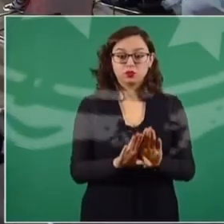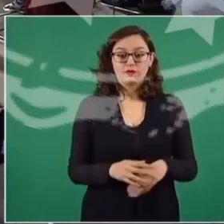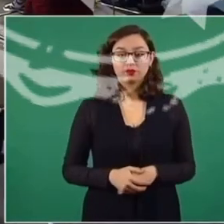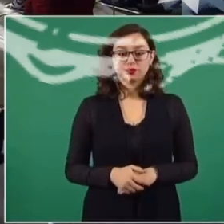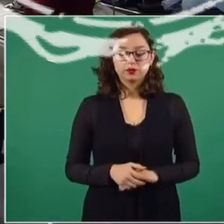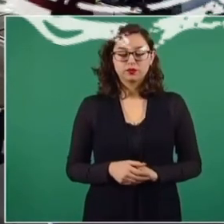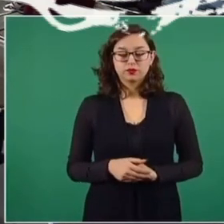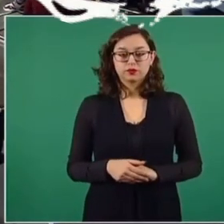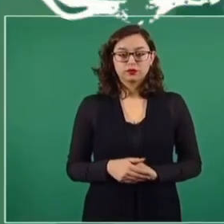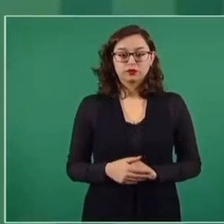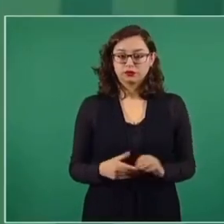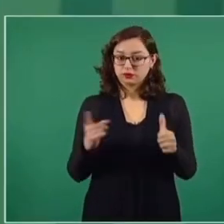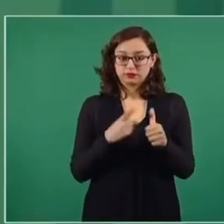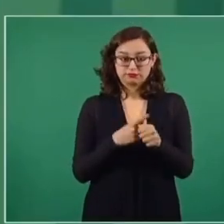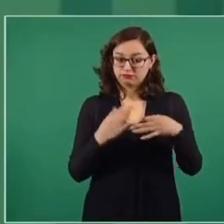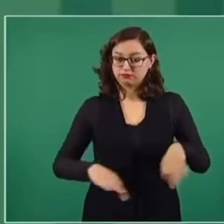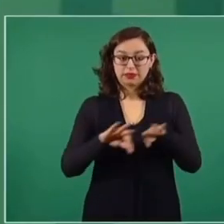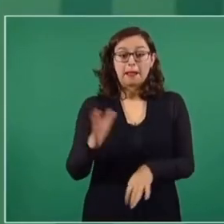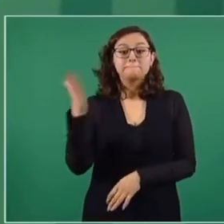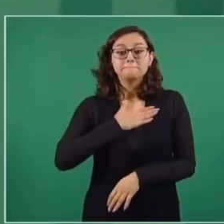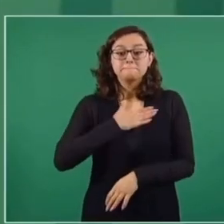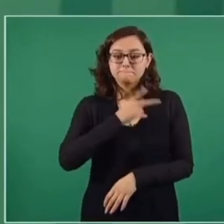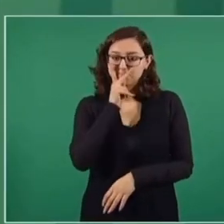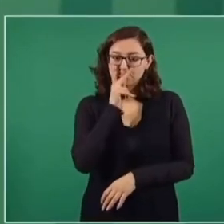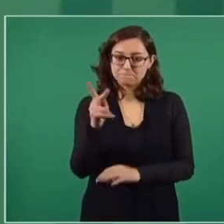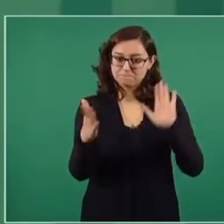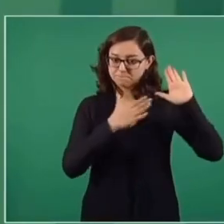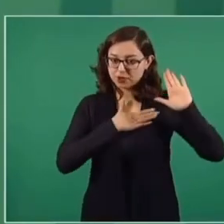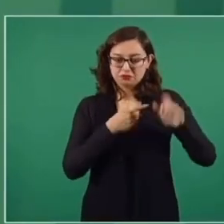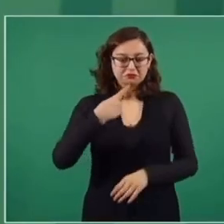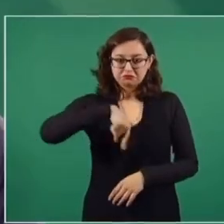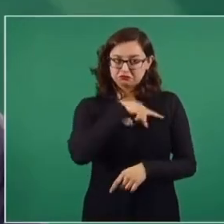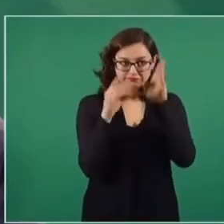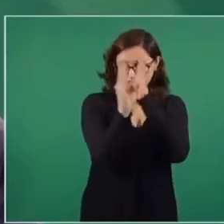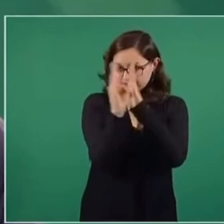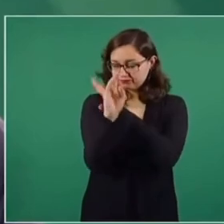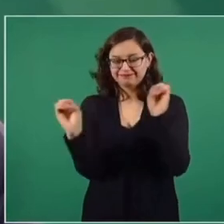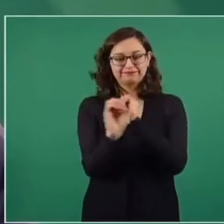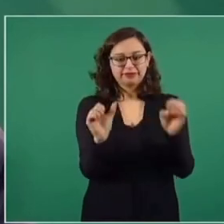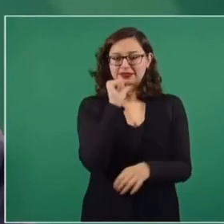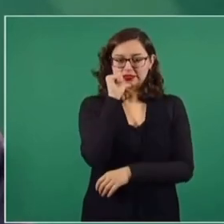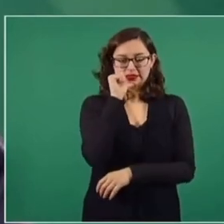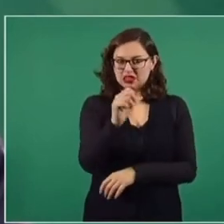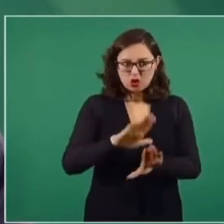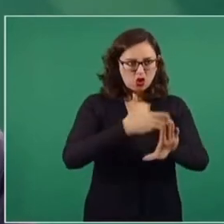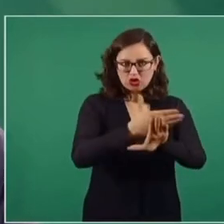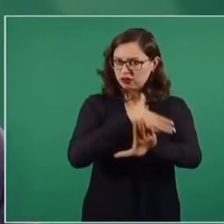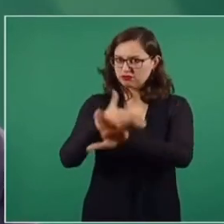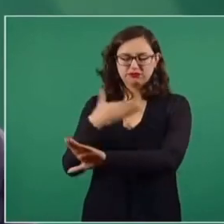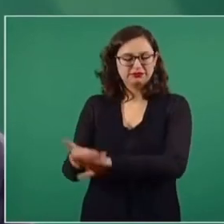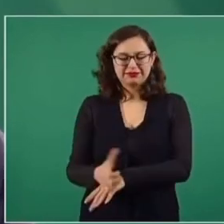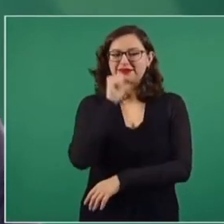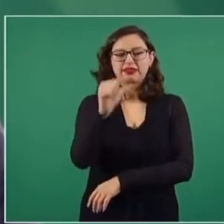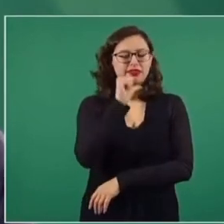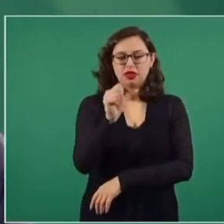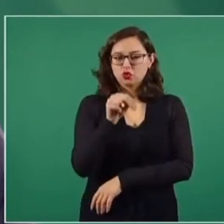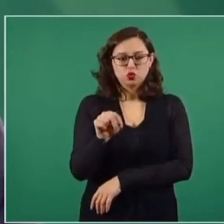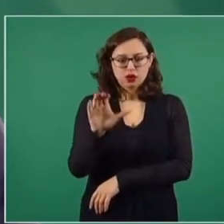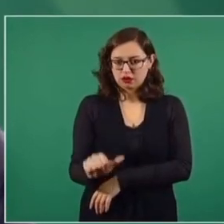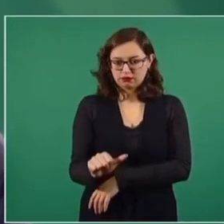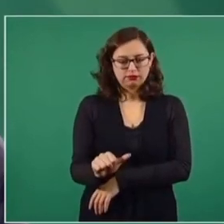Pues este, primero mi palabra, de que nosotros no vamos a llevar a cabo estas prácticas, nunca